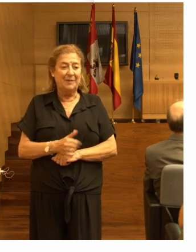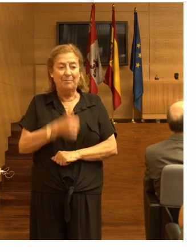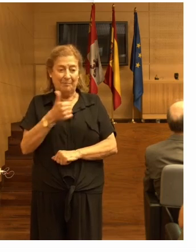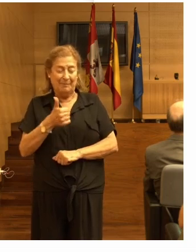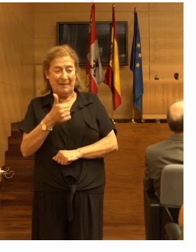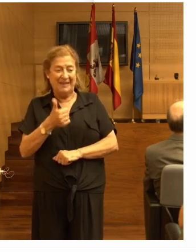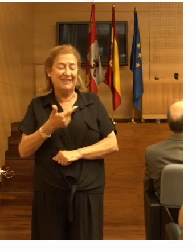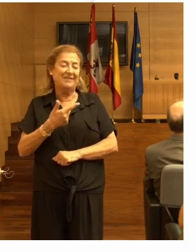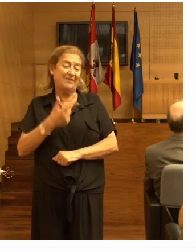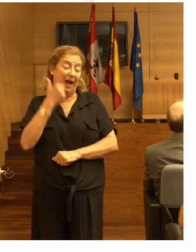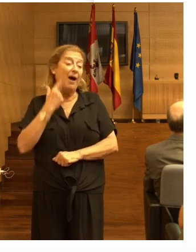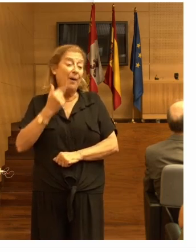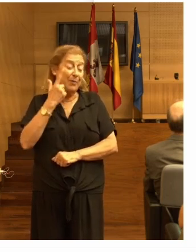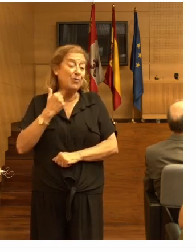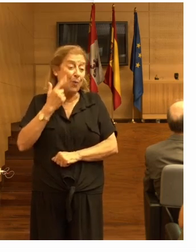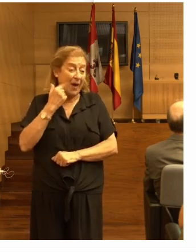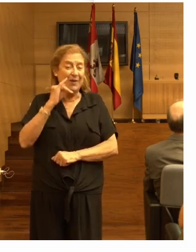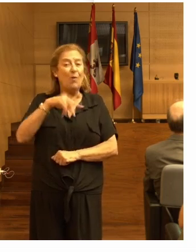habituales.